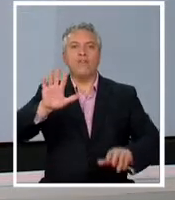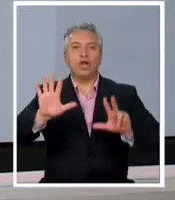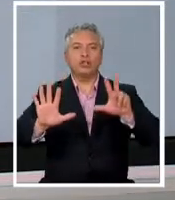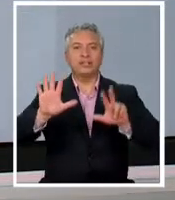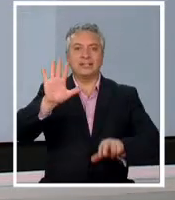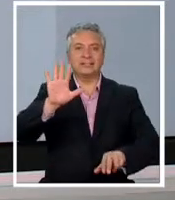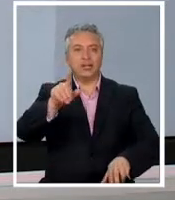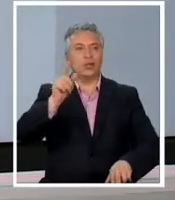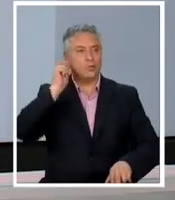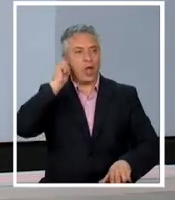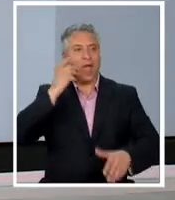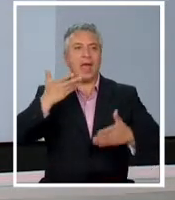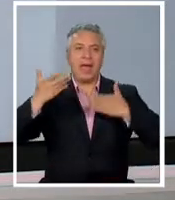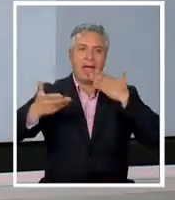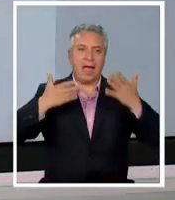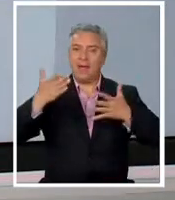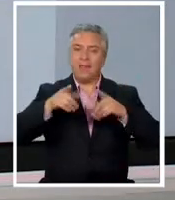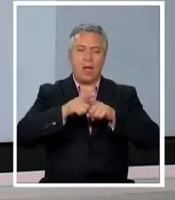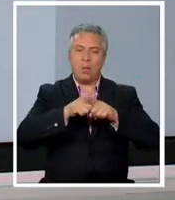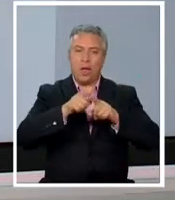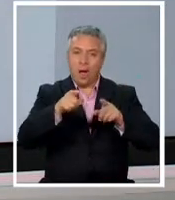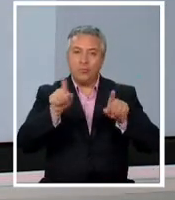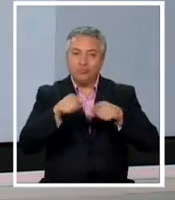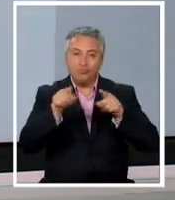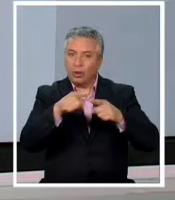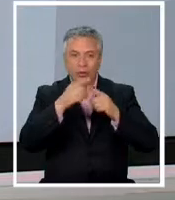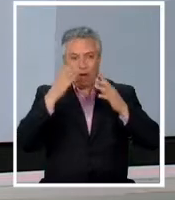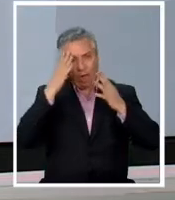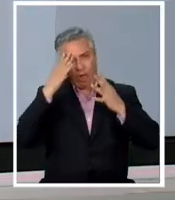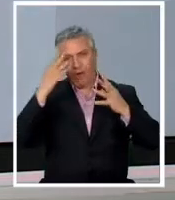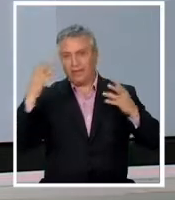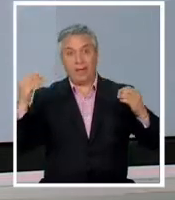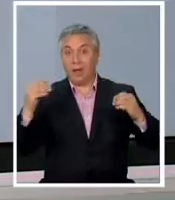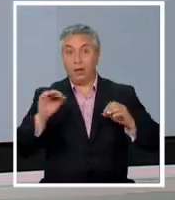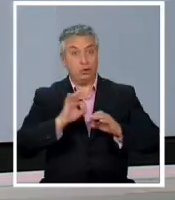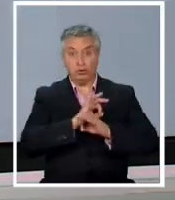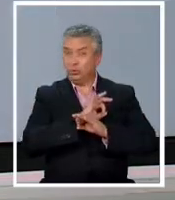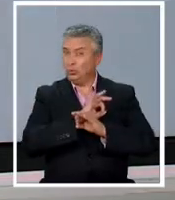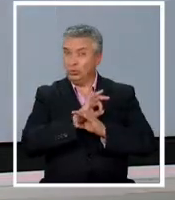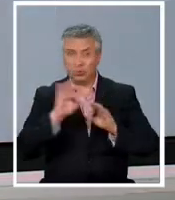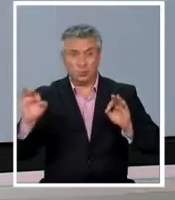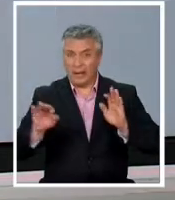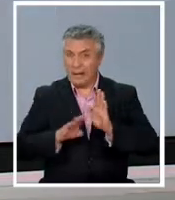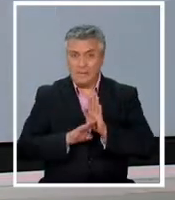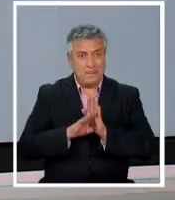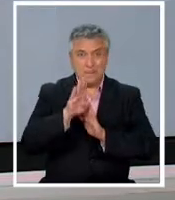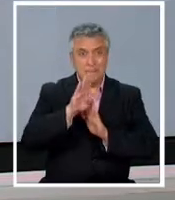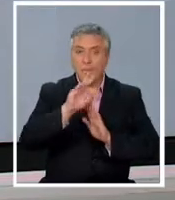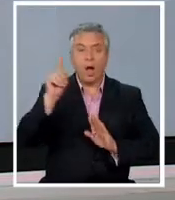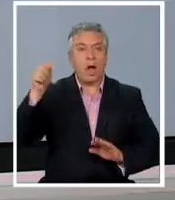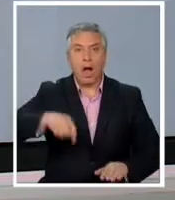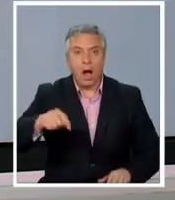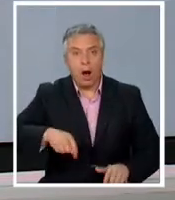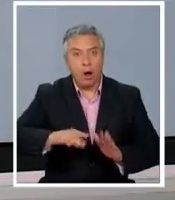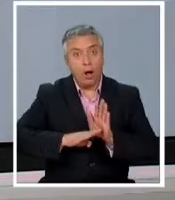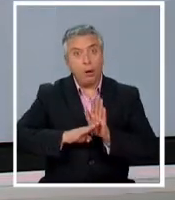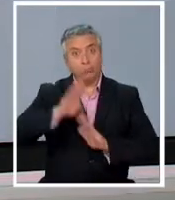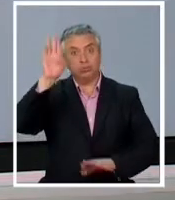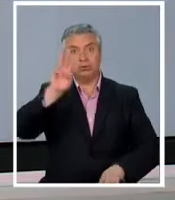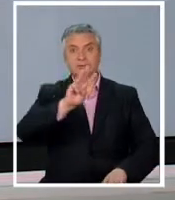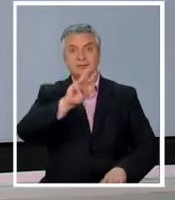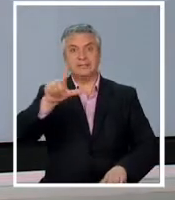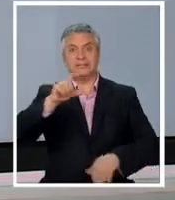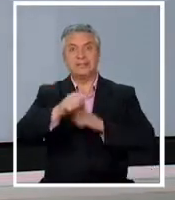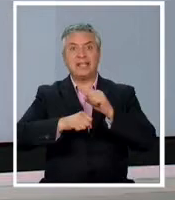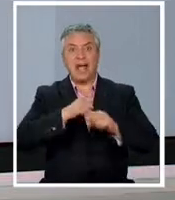a la cantante Kate Butch estaba prácticamente olvidada y nunca fíjese nunca había liderado un ranking hasta ahora porque 37 años después